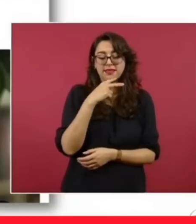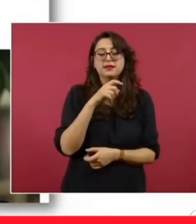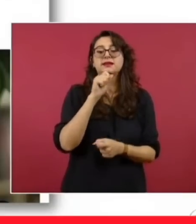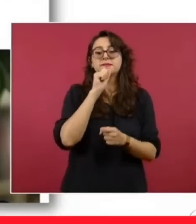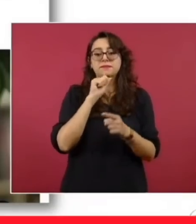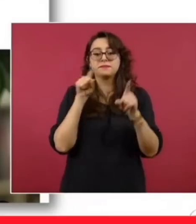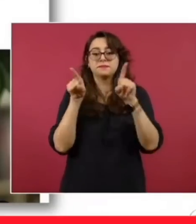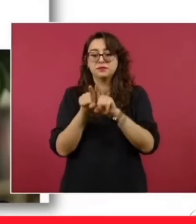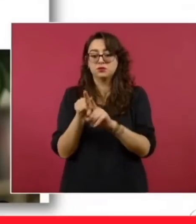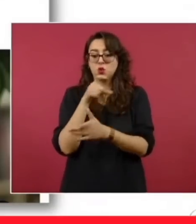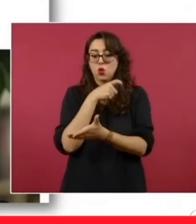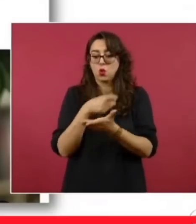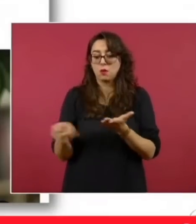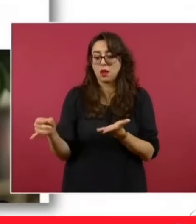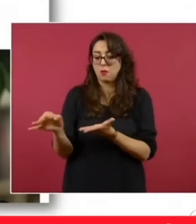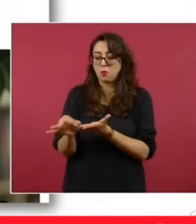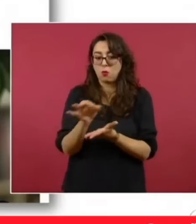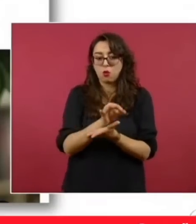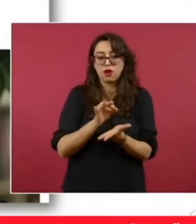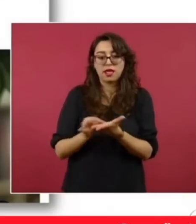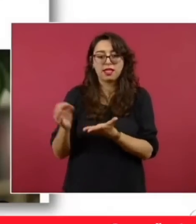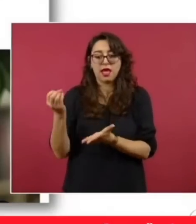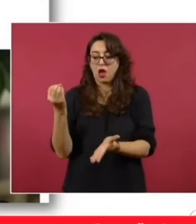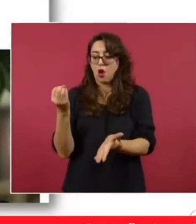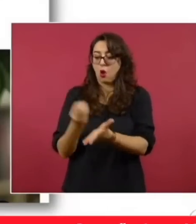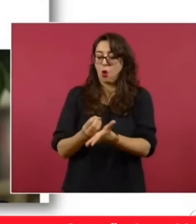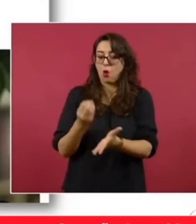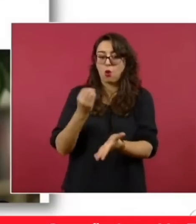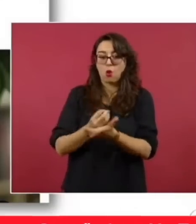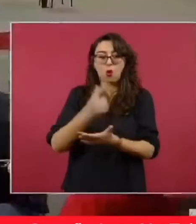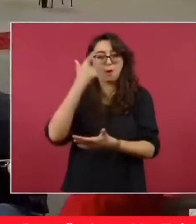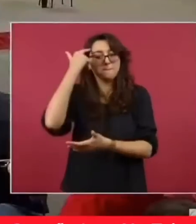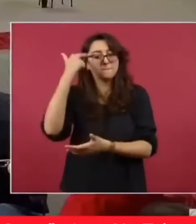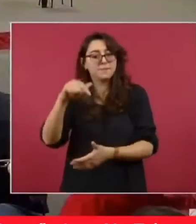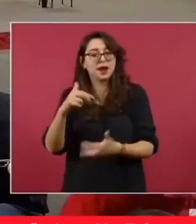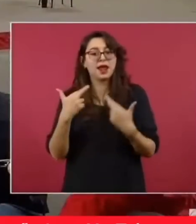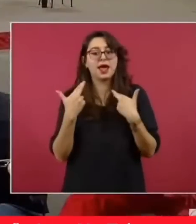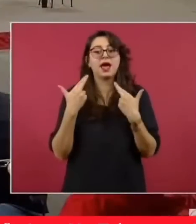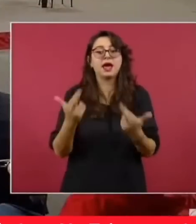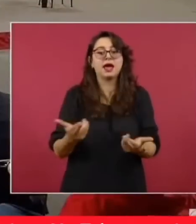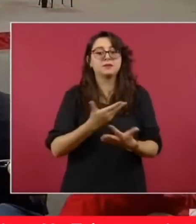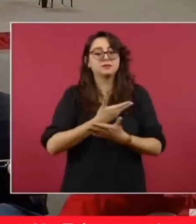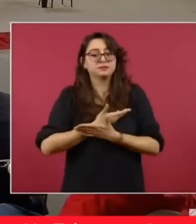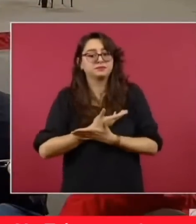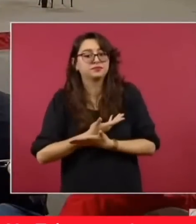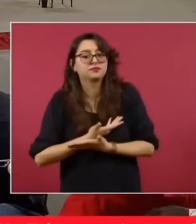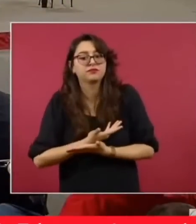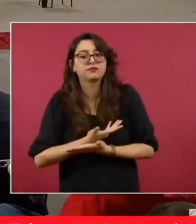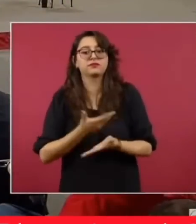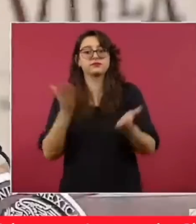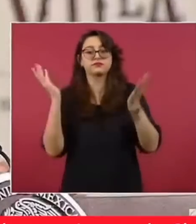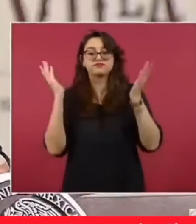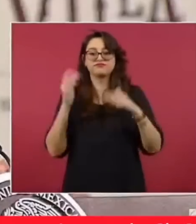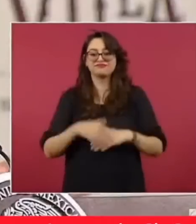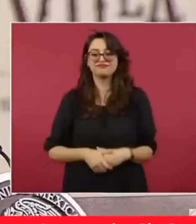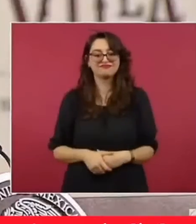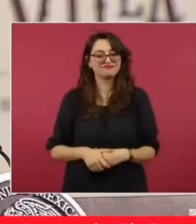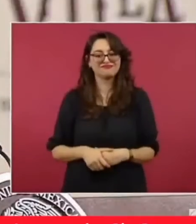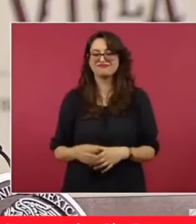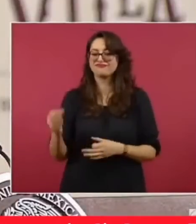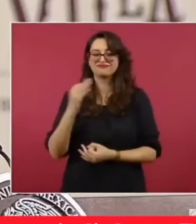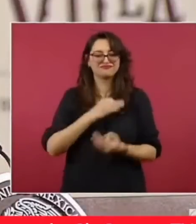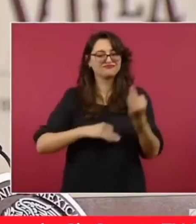de oro para sus empleados. Todo esto de las compras inesperadas y de que se hizo un dispendio es absolutamente